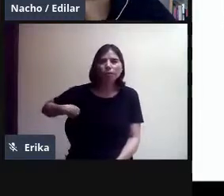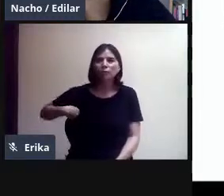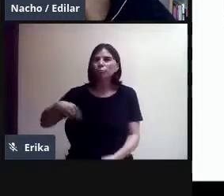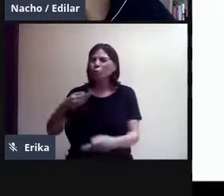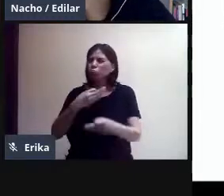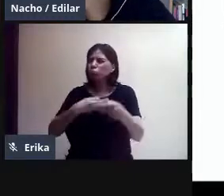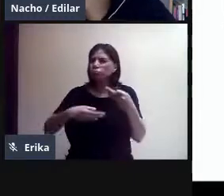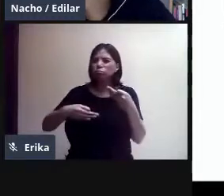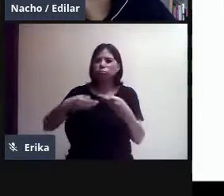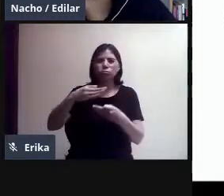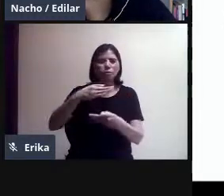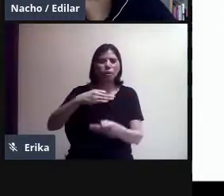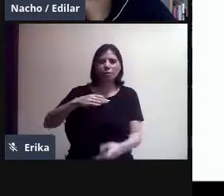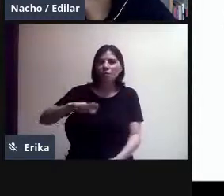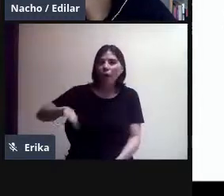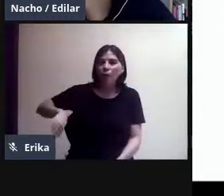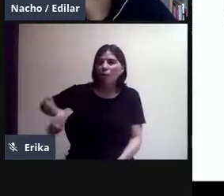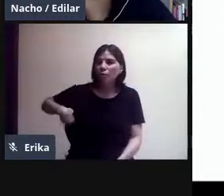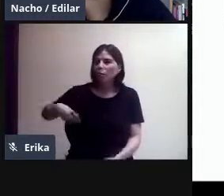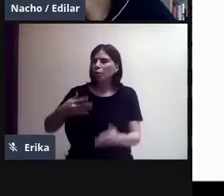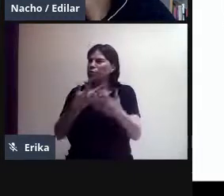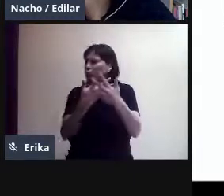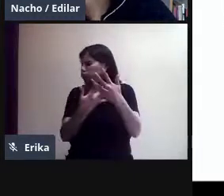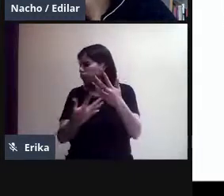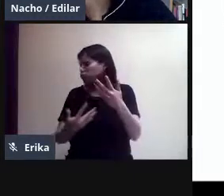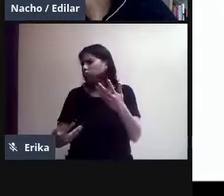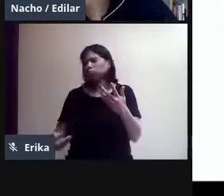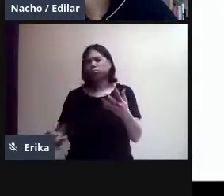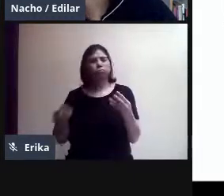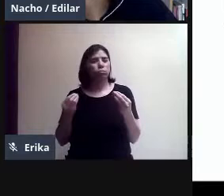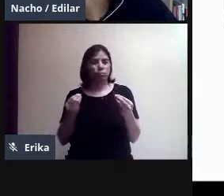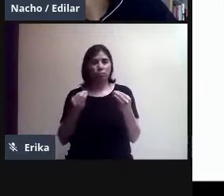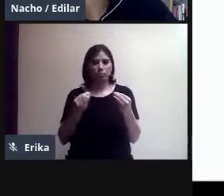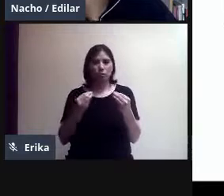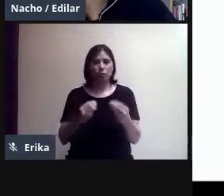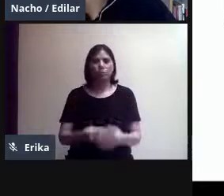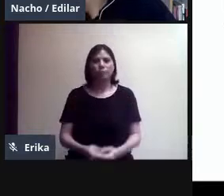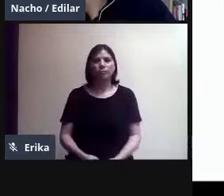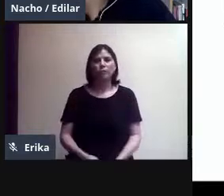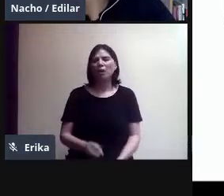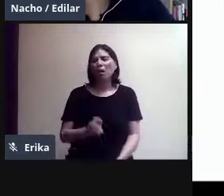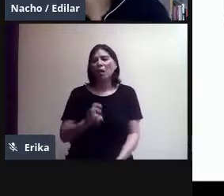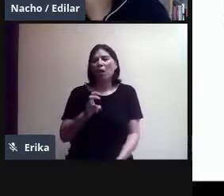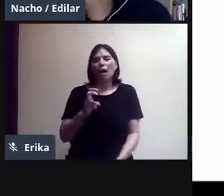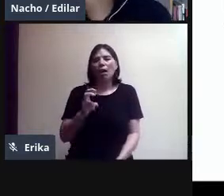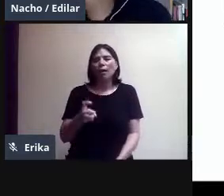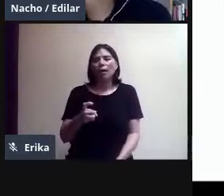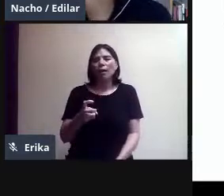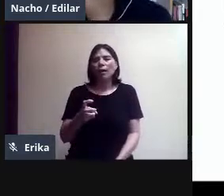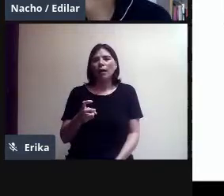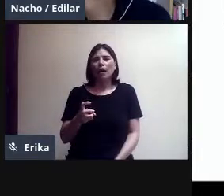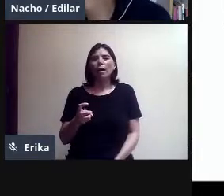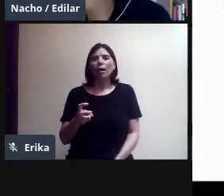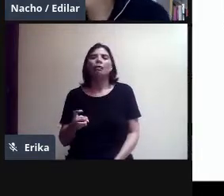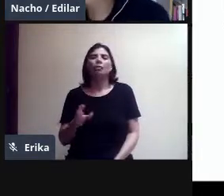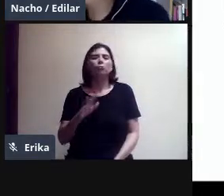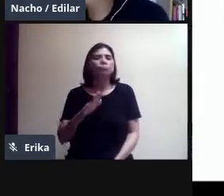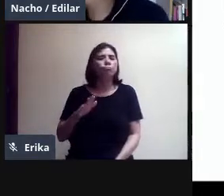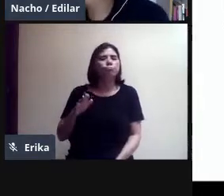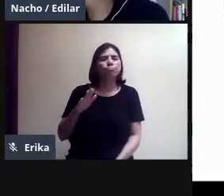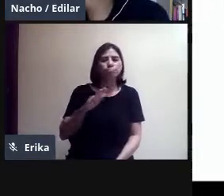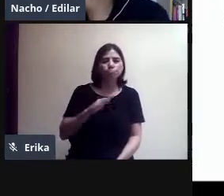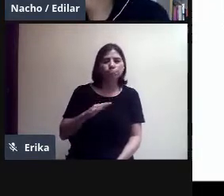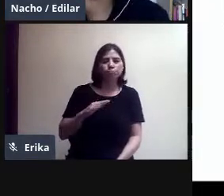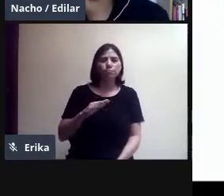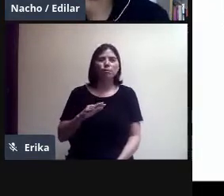limitado, entonces eso es muy útil porque son archivos pesados, pero pues ahí ya no nos está ocupando espacio de ningún dispositivo, está ocupando